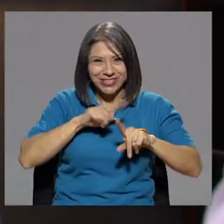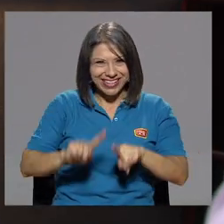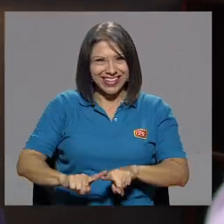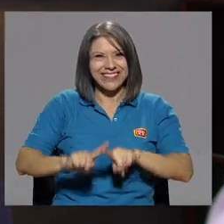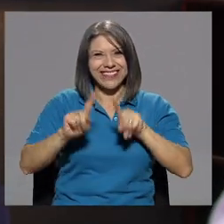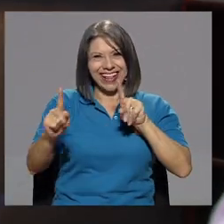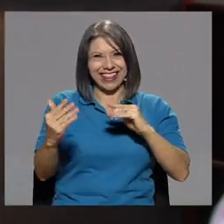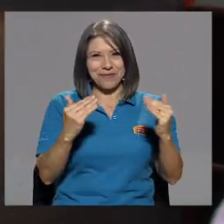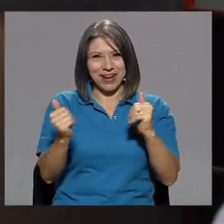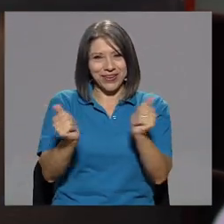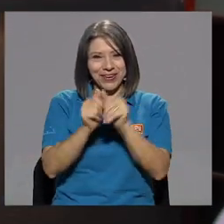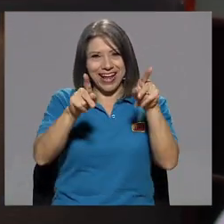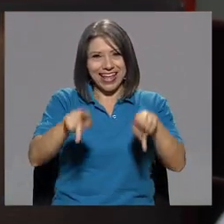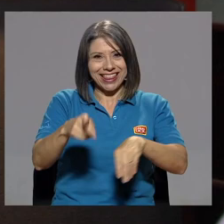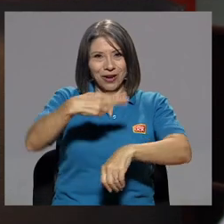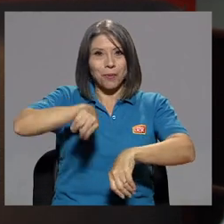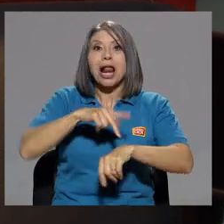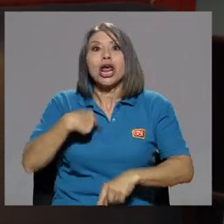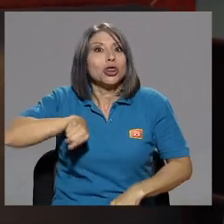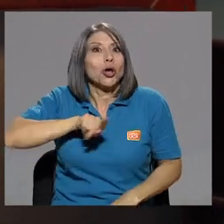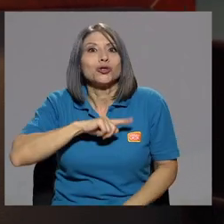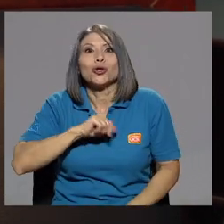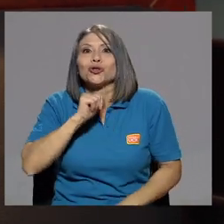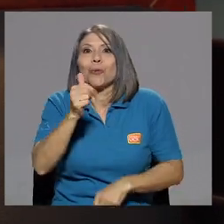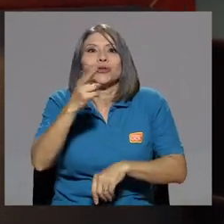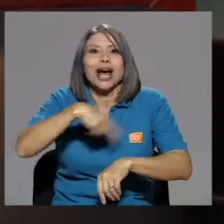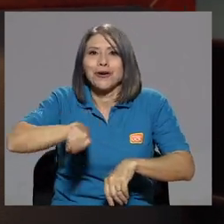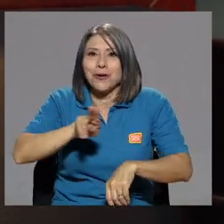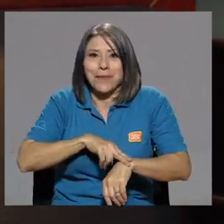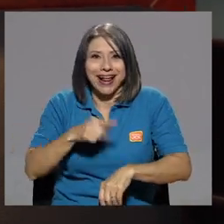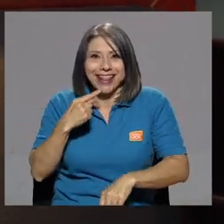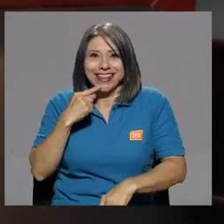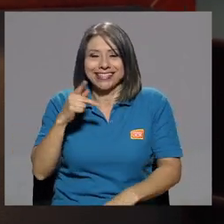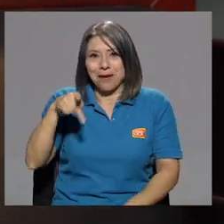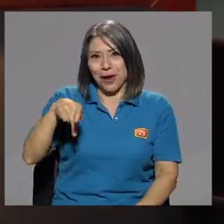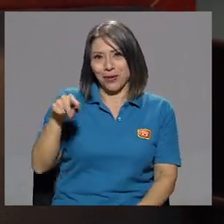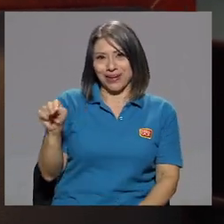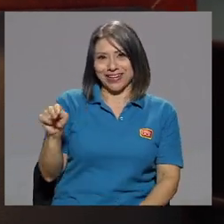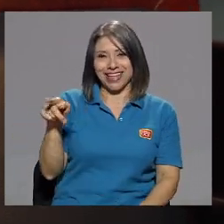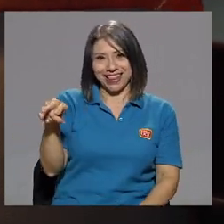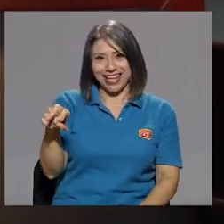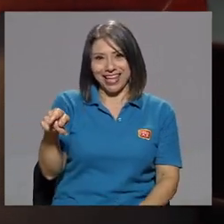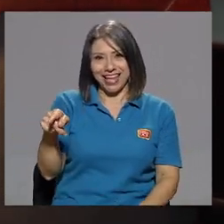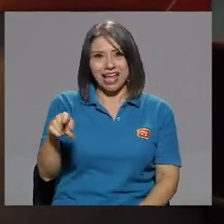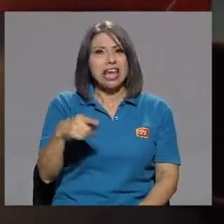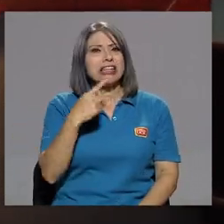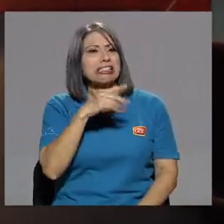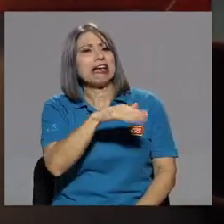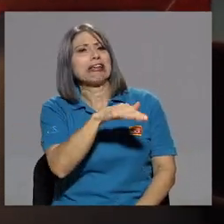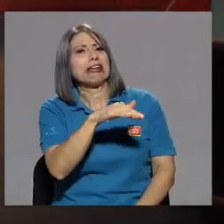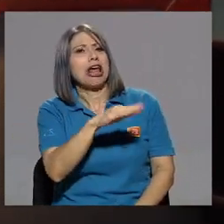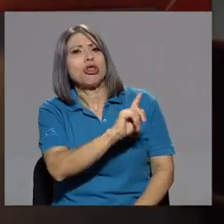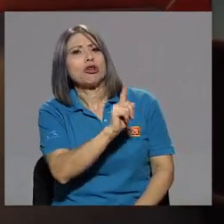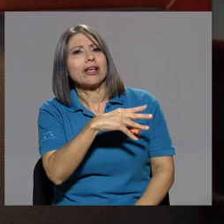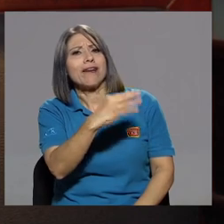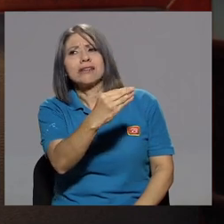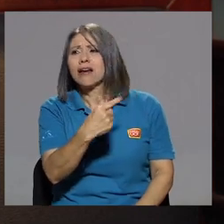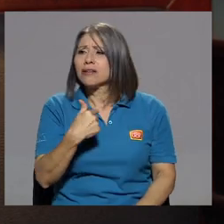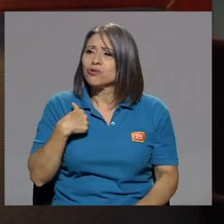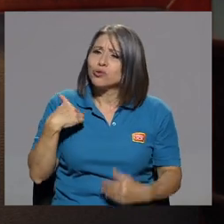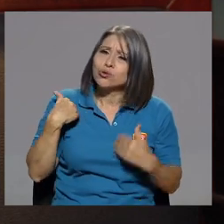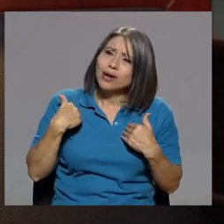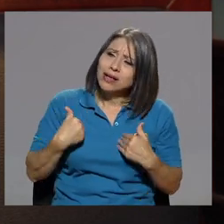la gente normal. Nosotros somos anormales, decía Navarrete. Y entonces, me dice, mira, no se vayan. Y yo estoy